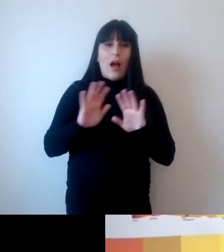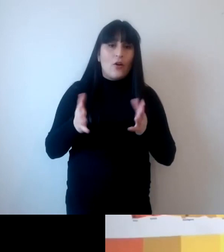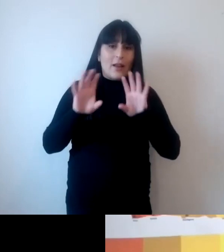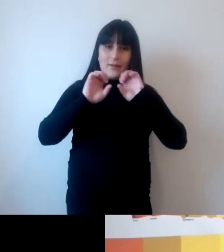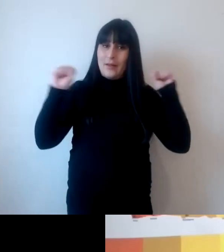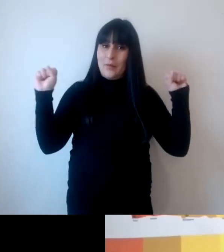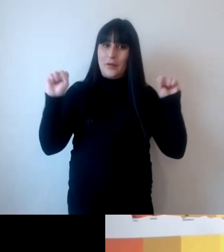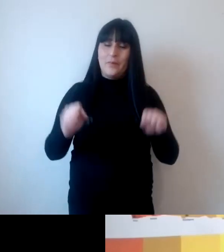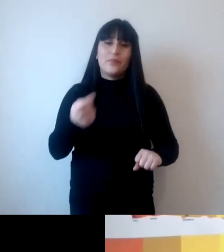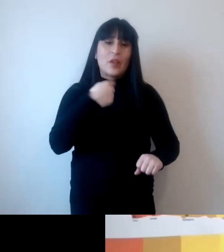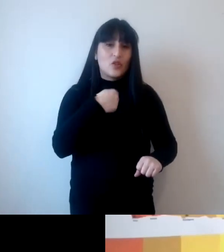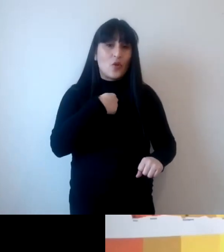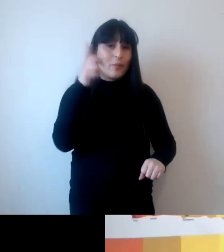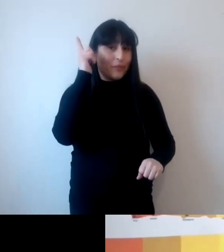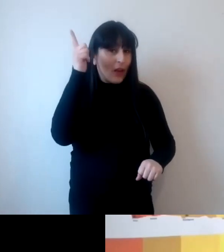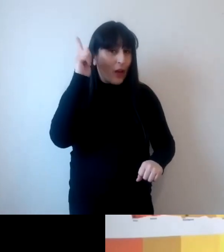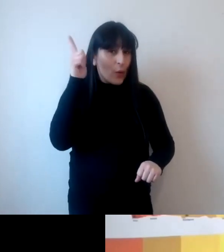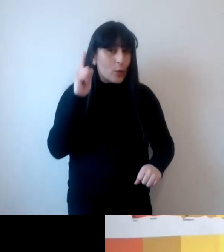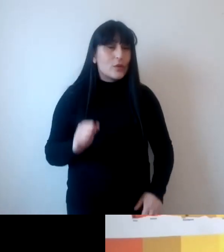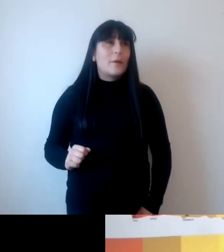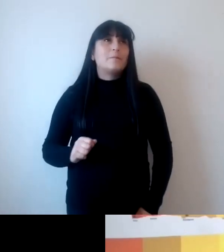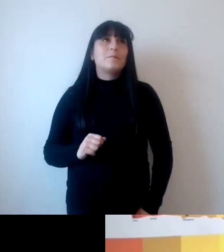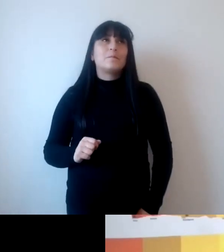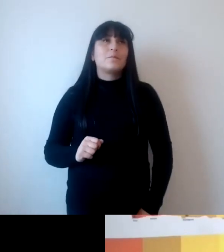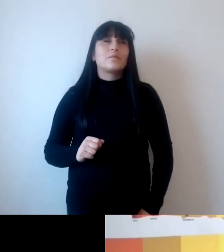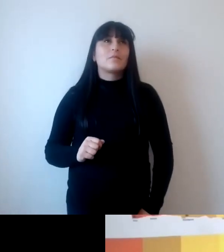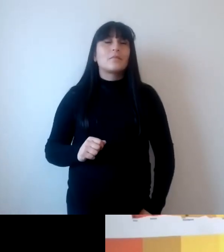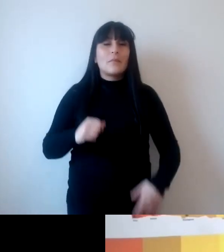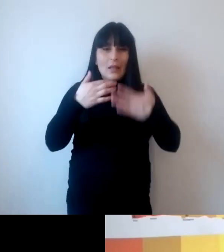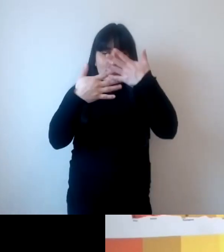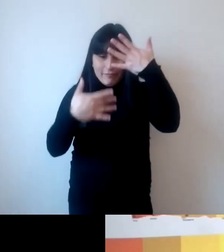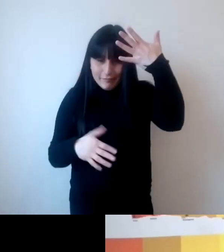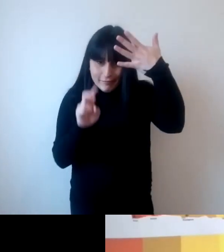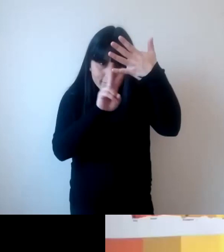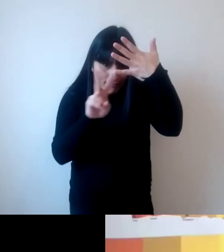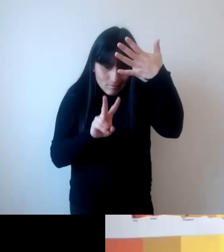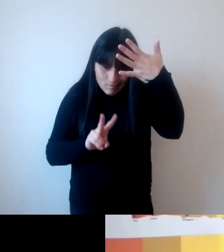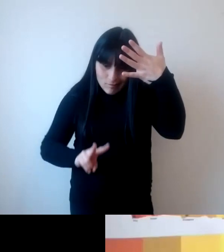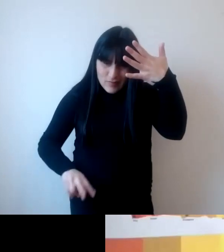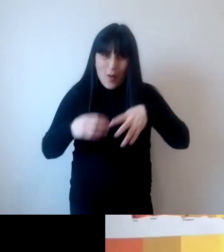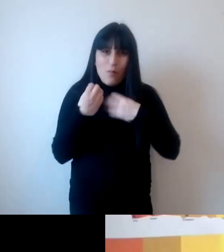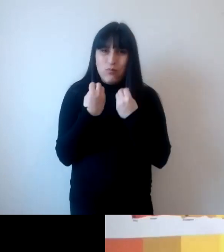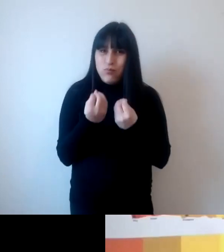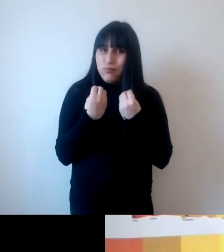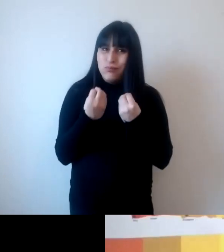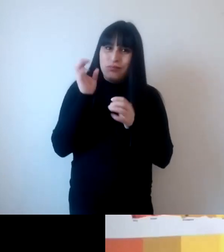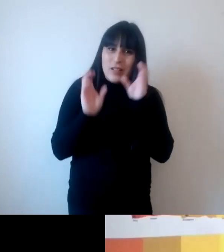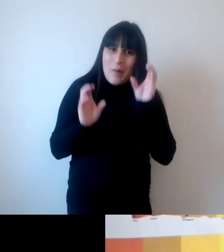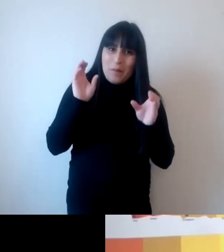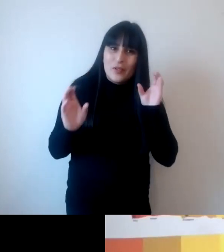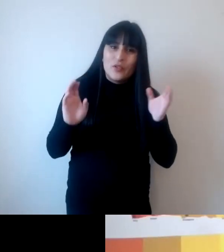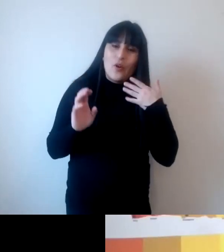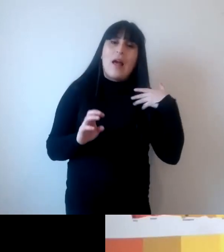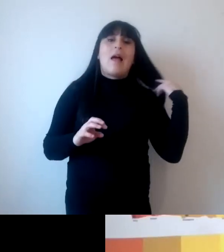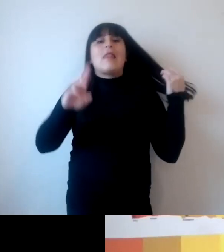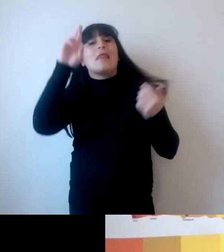estaba escuchando estaba repasando un poco el chat y bueno hay aquí una cantidad de gente de reflexiones muy